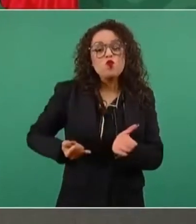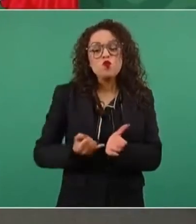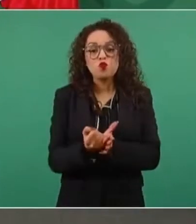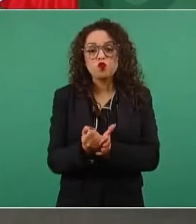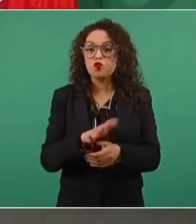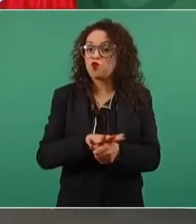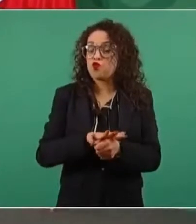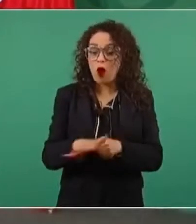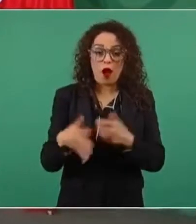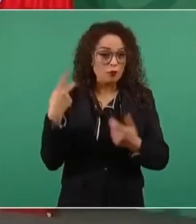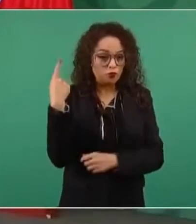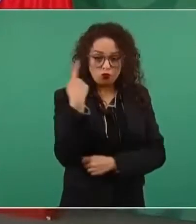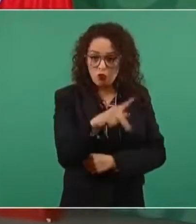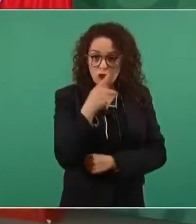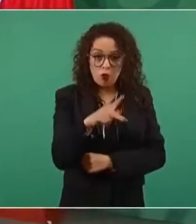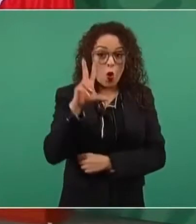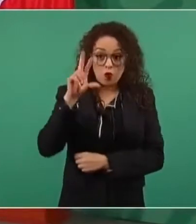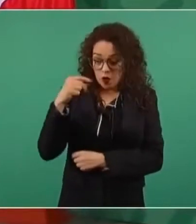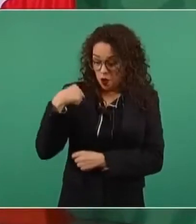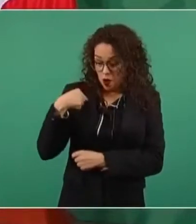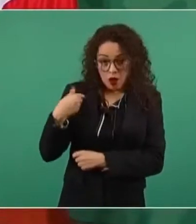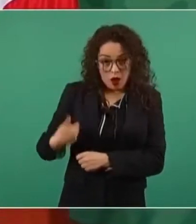No es el presidente.